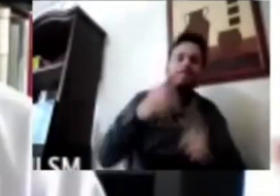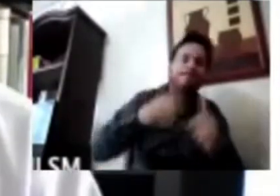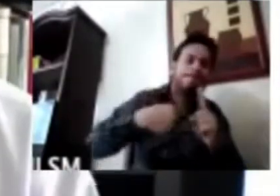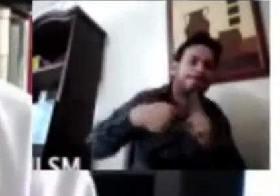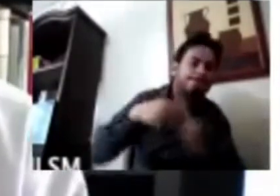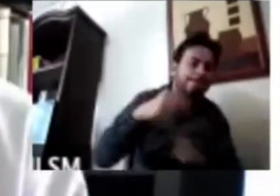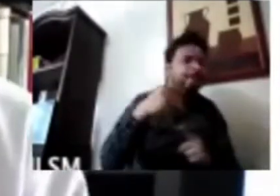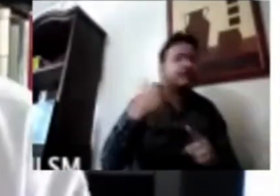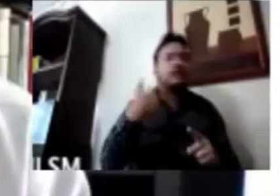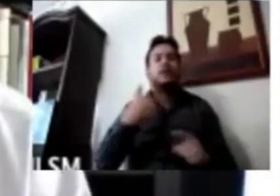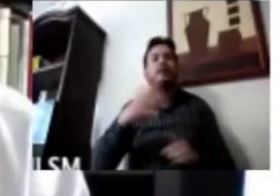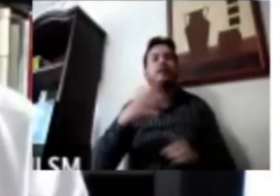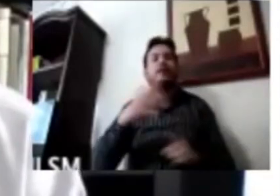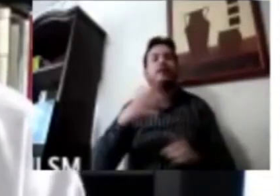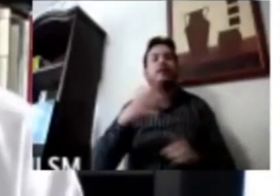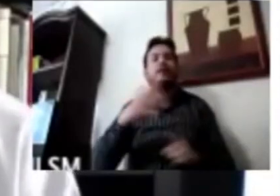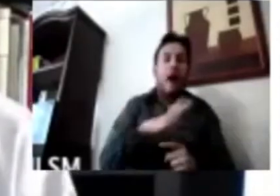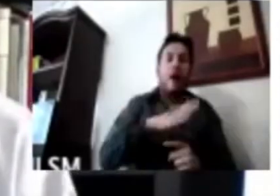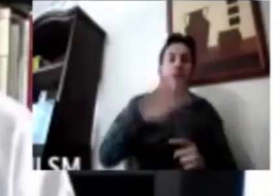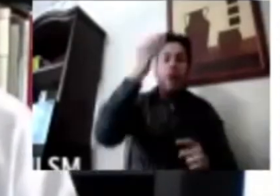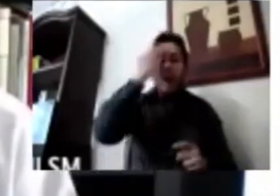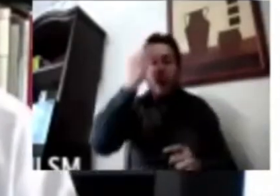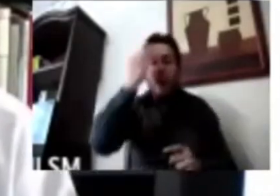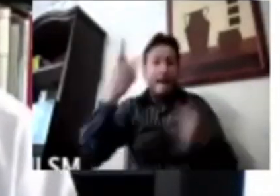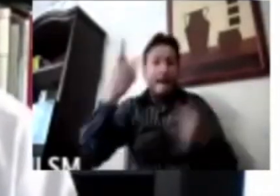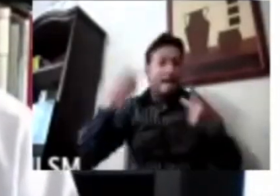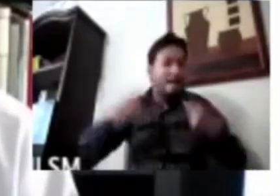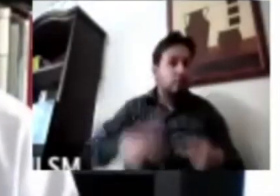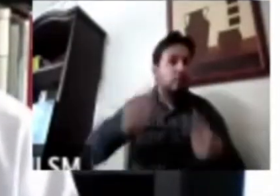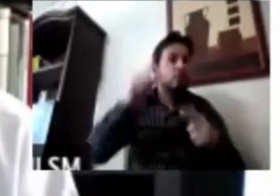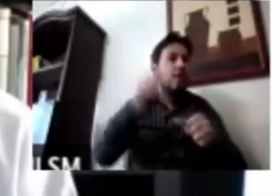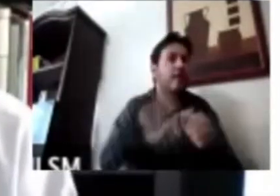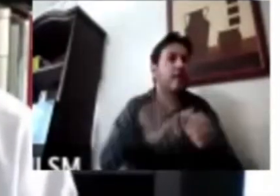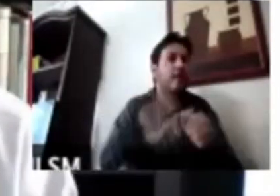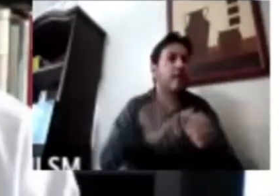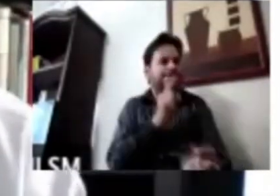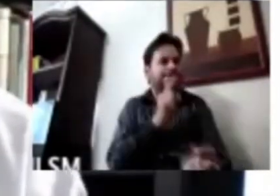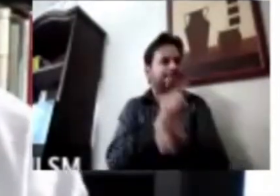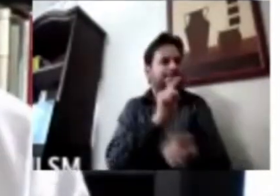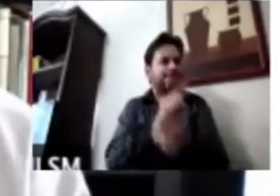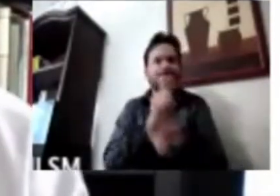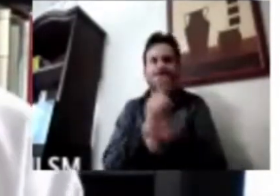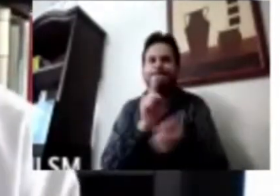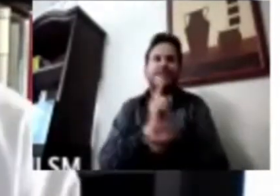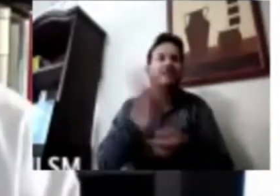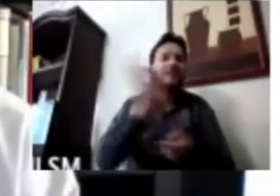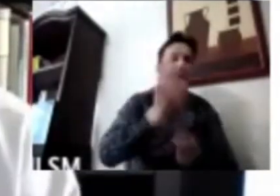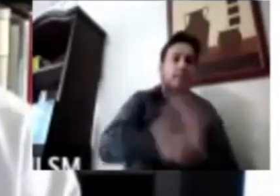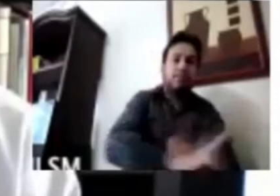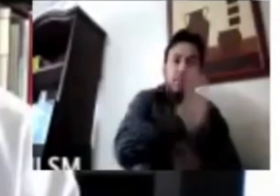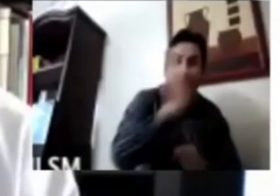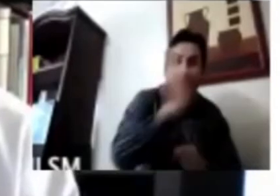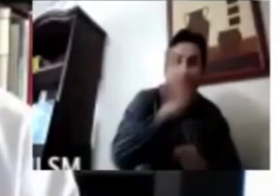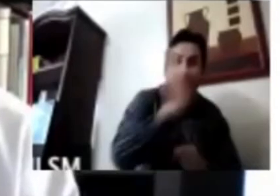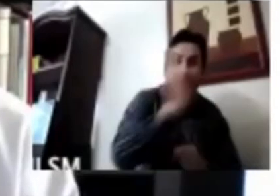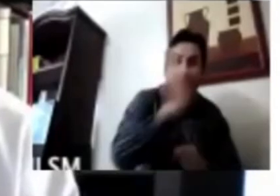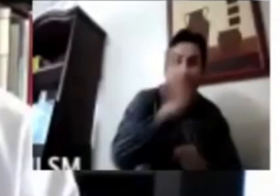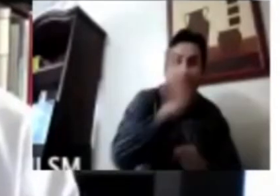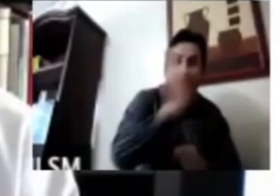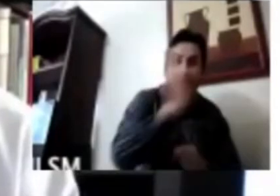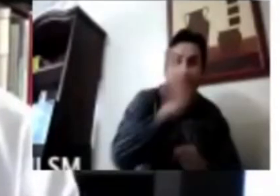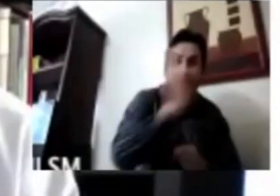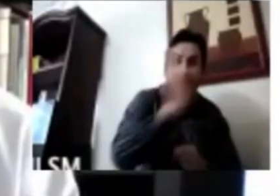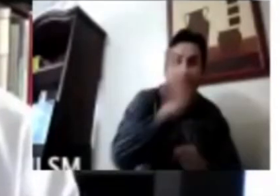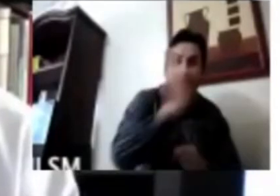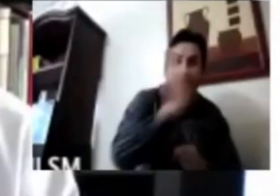de gente que conoce personalmente algún contagio o algún tipo de deceso. Ha venido creciendo, pero dentro